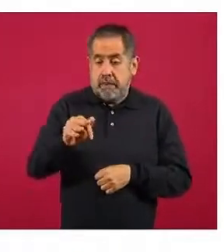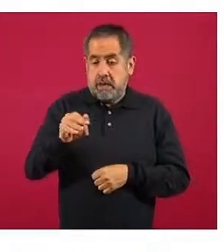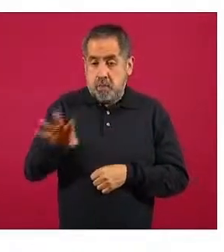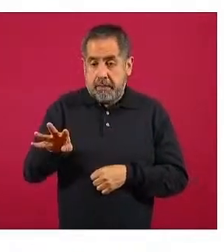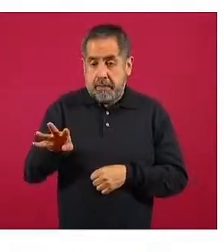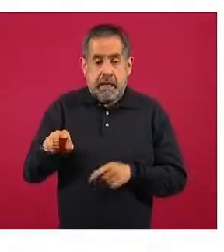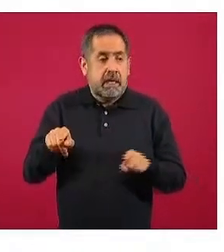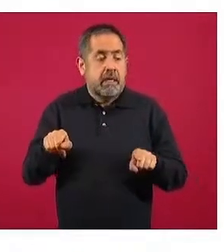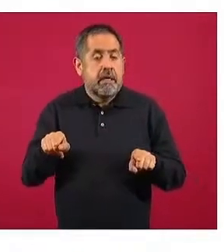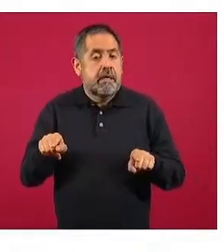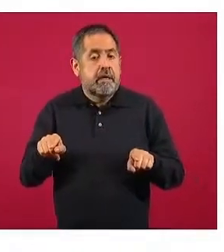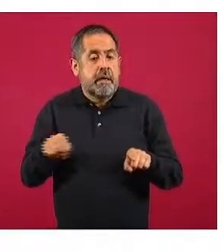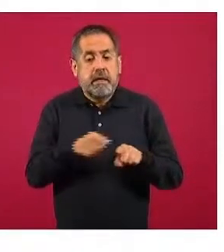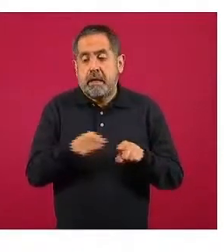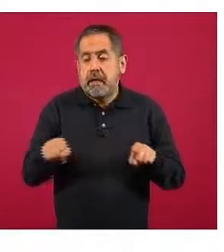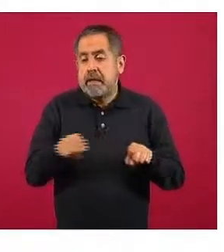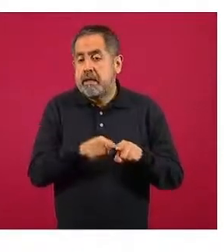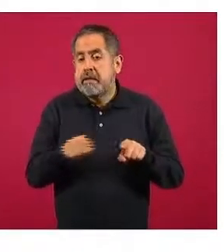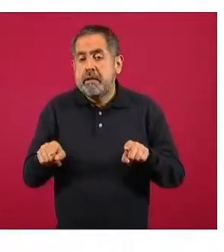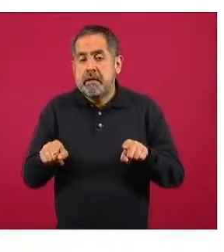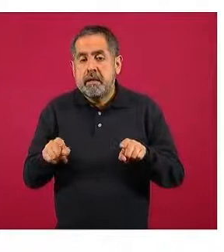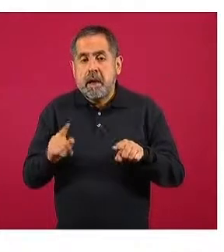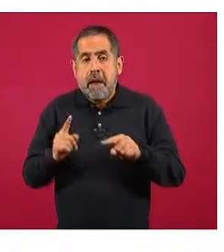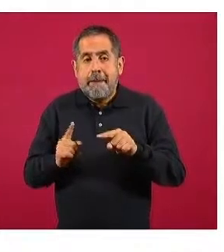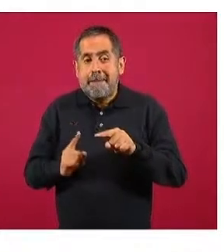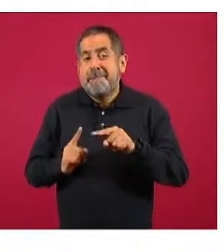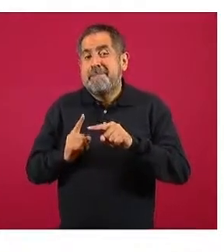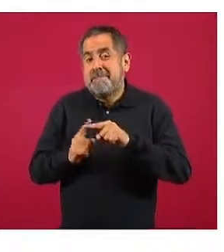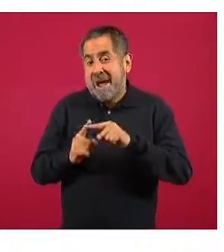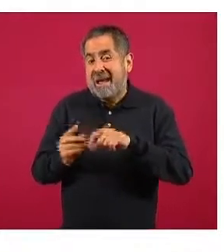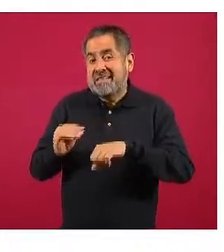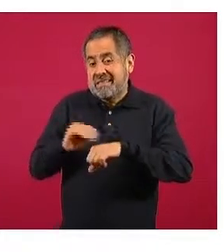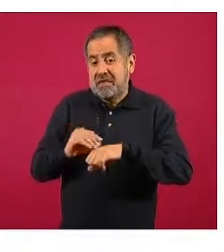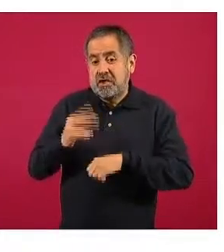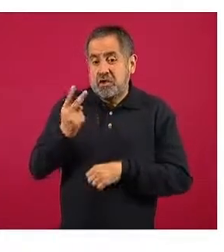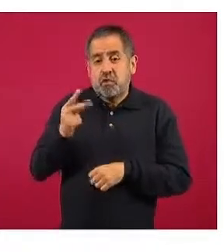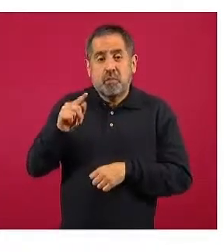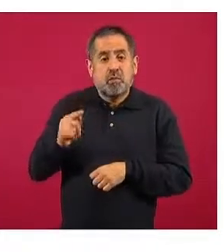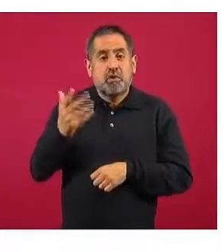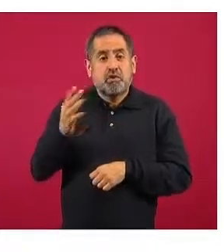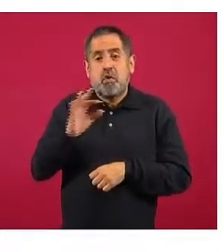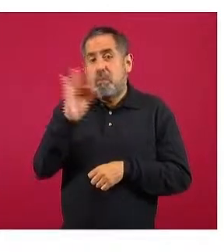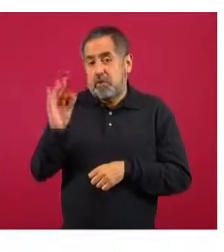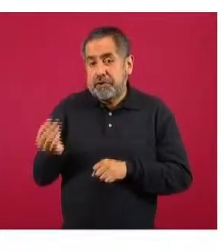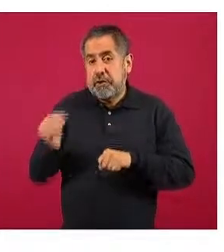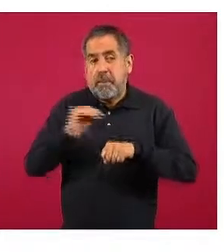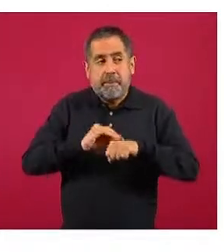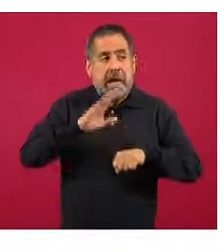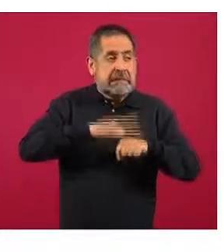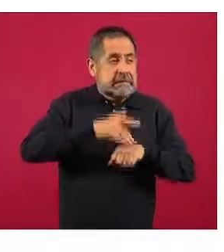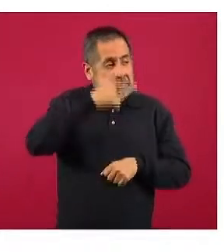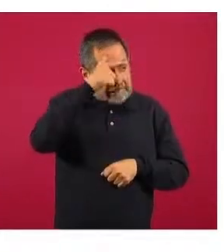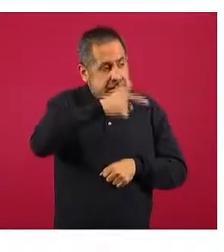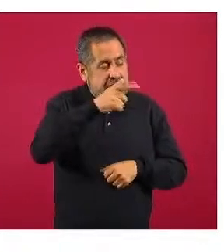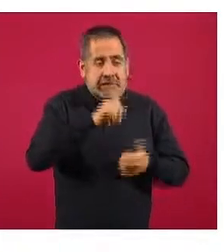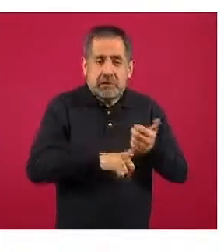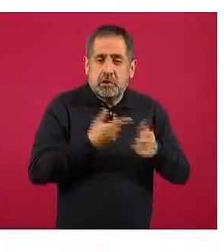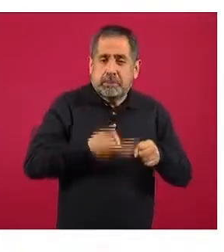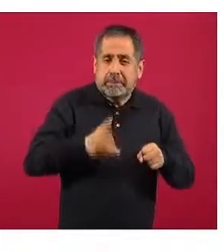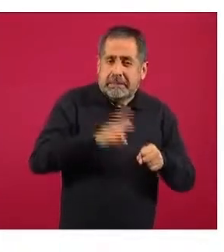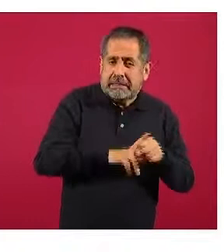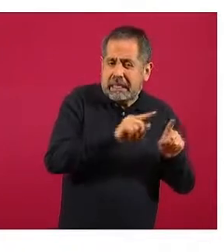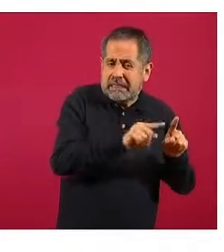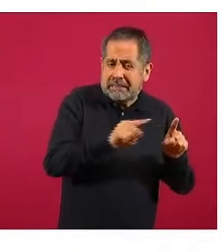hubo una diferencia de más 2.5 por ciento. Es decir, hubo un incremento. Lo estamos viendo también en las